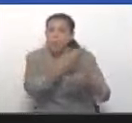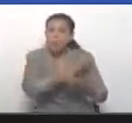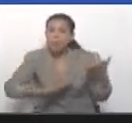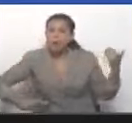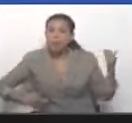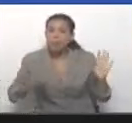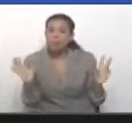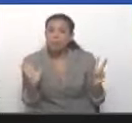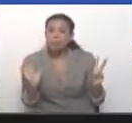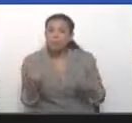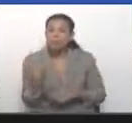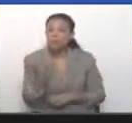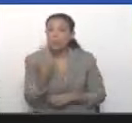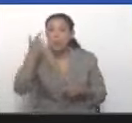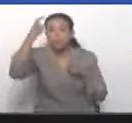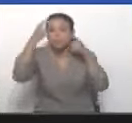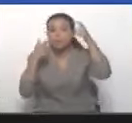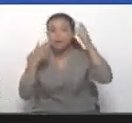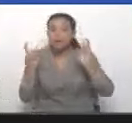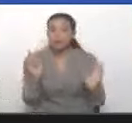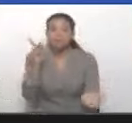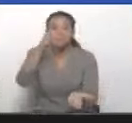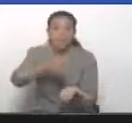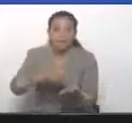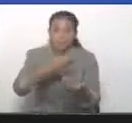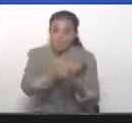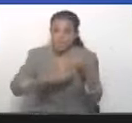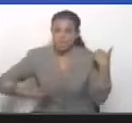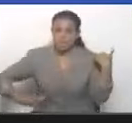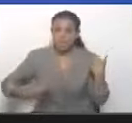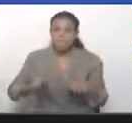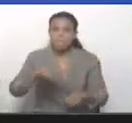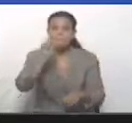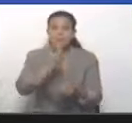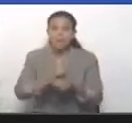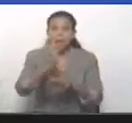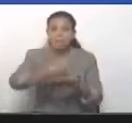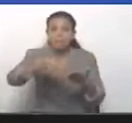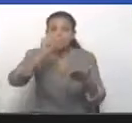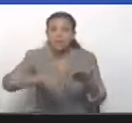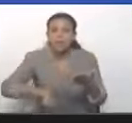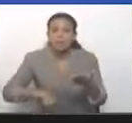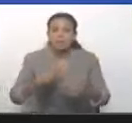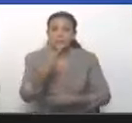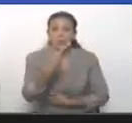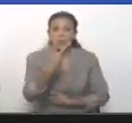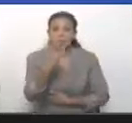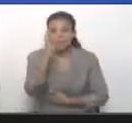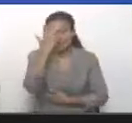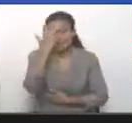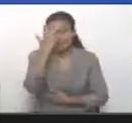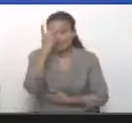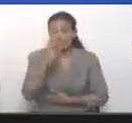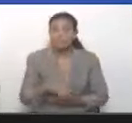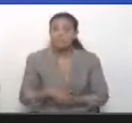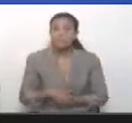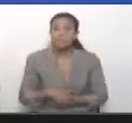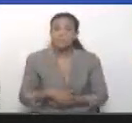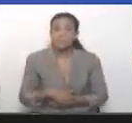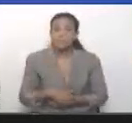El gran Hugo Chávez, llegando a la presidencia. Primer decreto que firmó, el 2 de febrero, en el año 99.